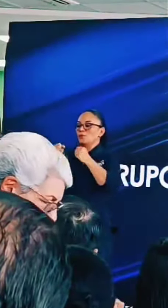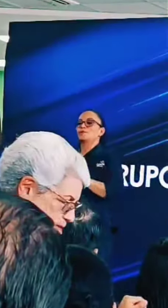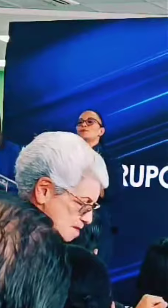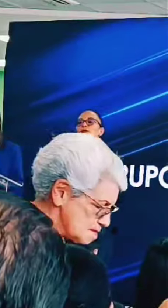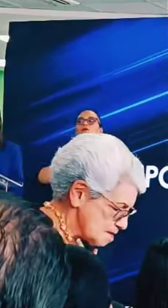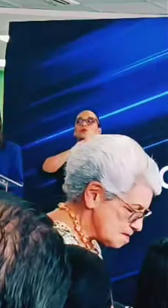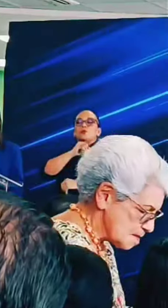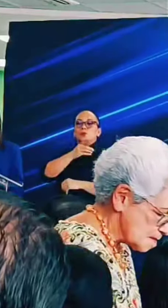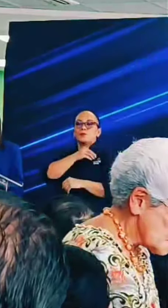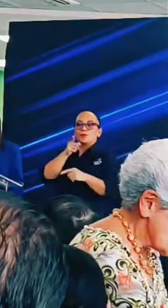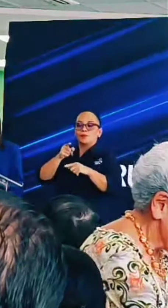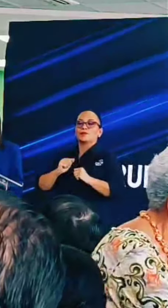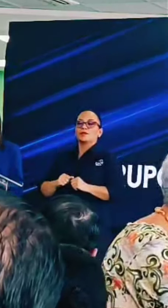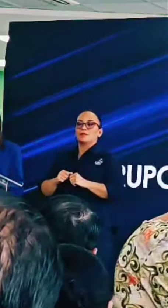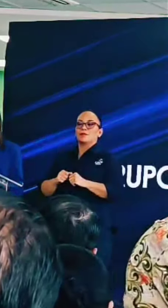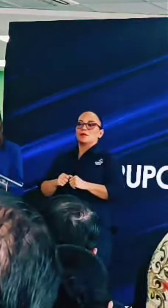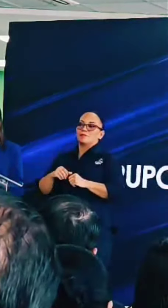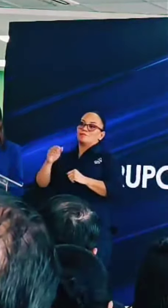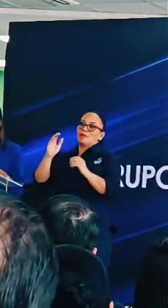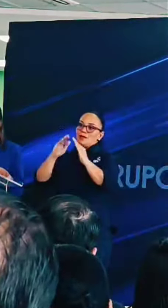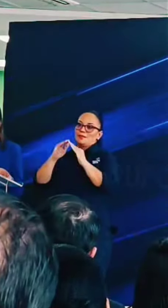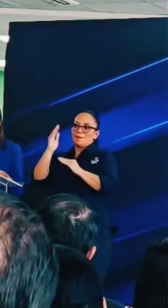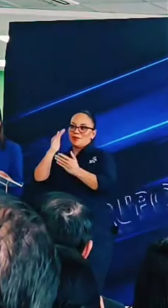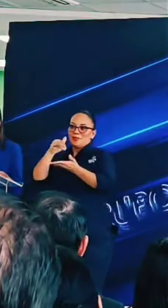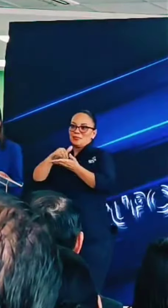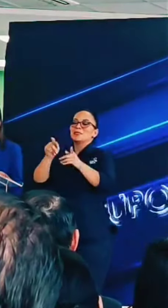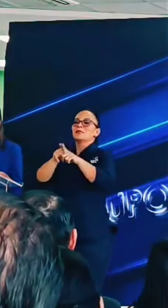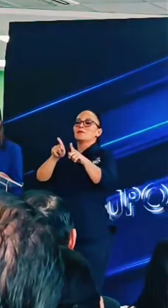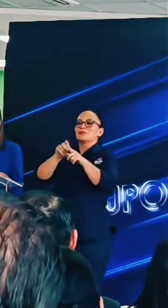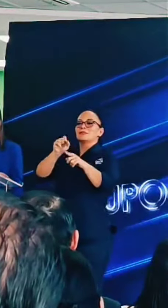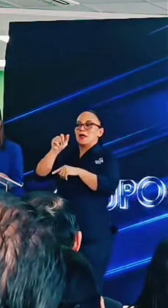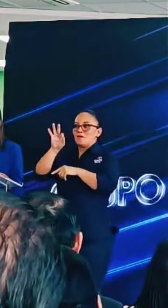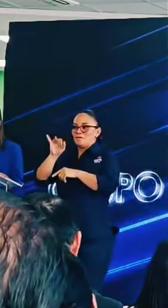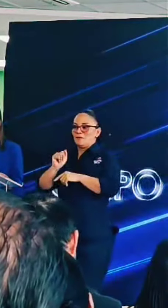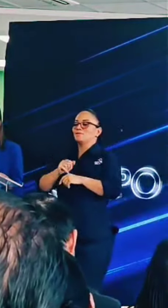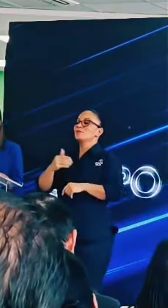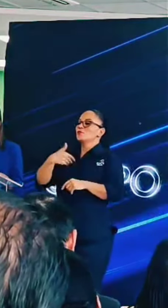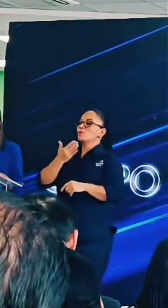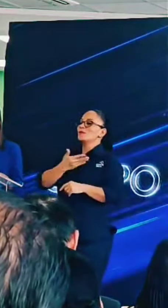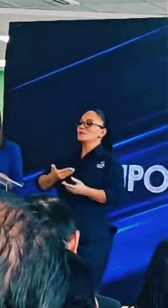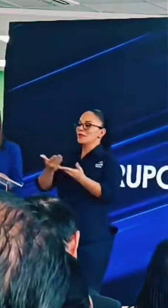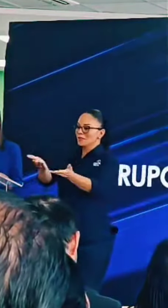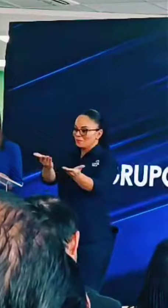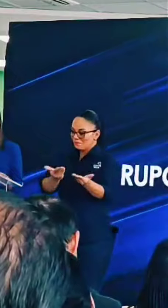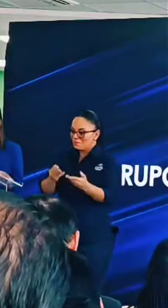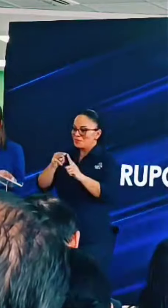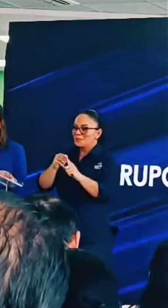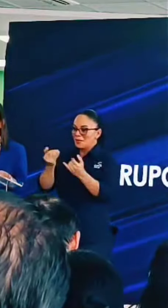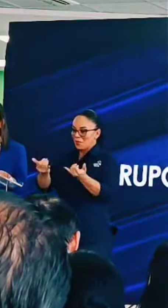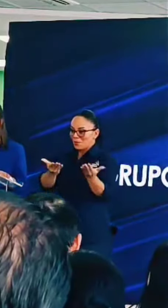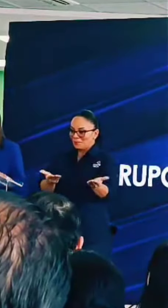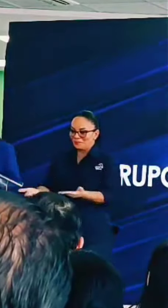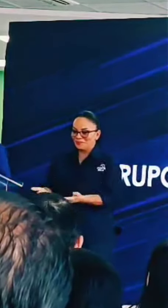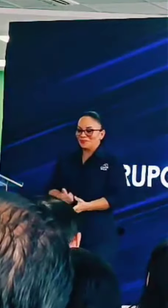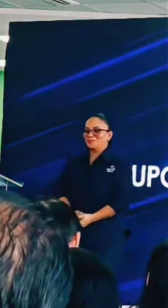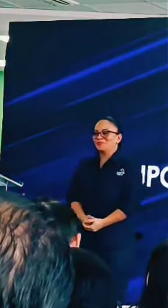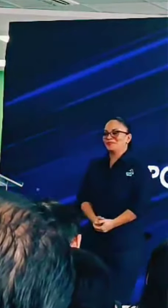Junta Directiva de Casa Matriz y también de la SAFI. Señor presidente, lo invito para que lo dirija a mensaje en este momento.